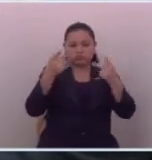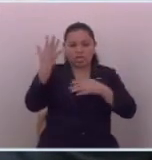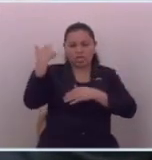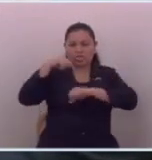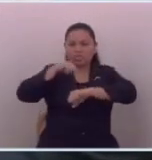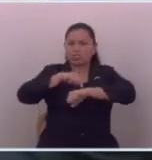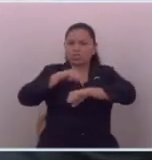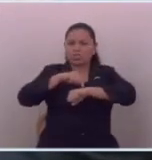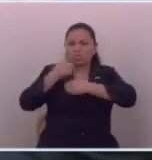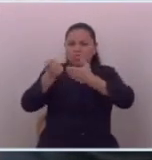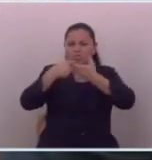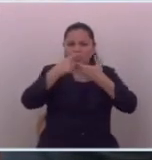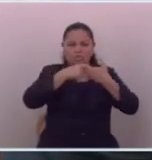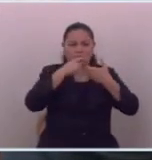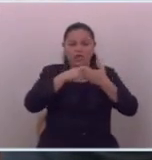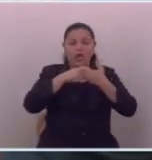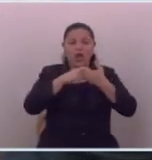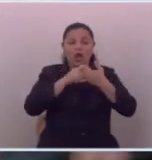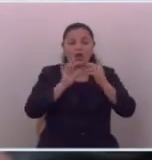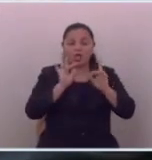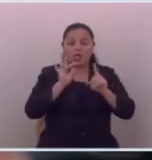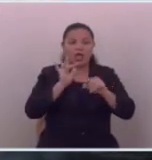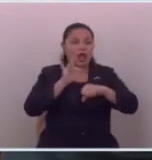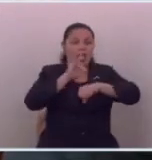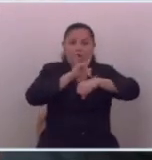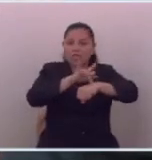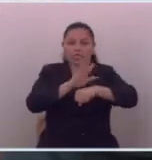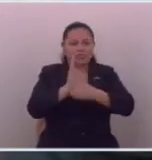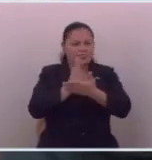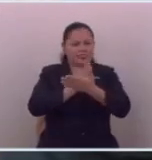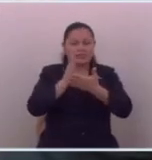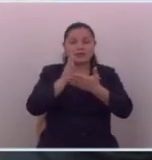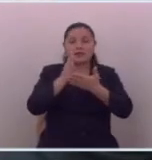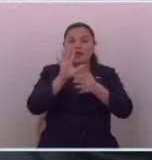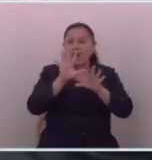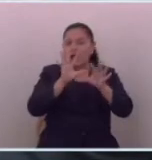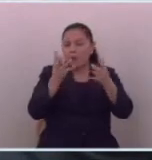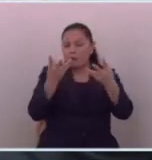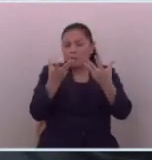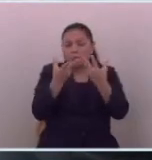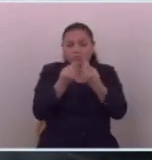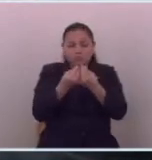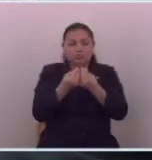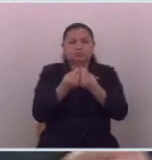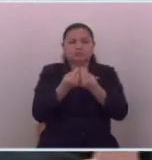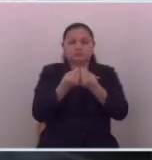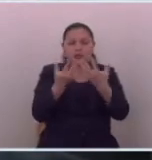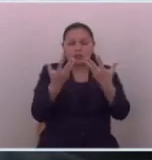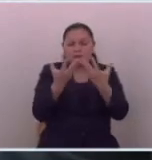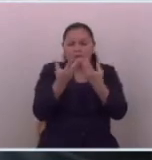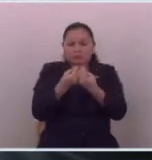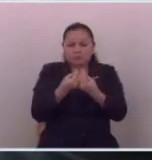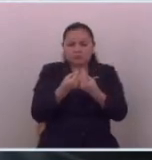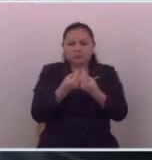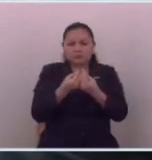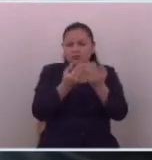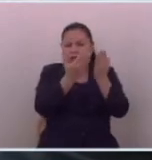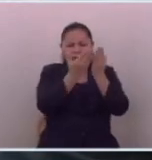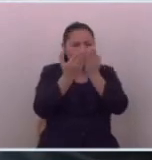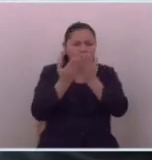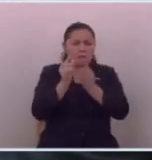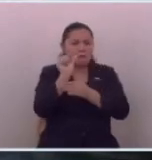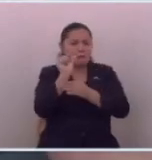pasado se creían intocables, pero que ahora pocos, pocos, pero muy pocos los leen.